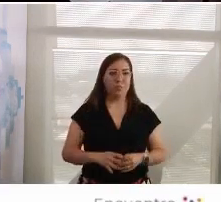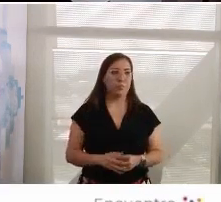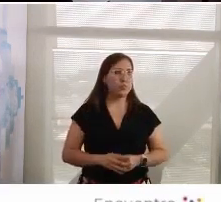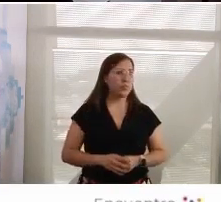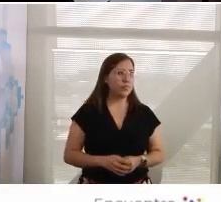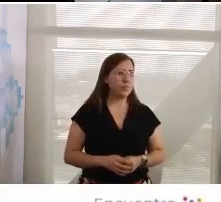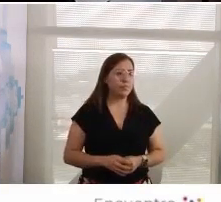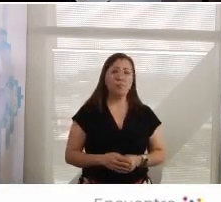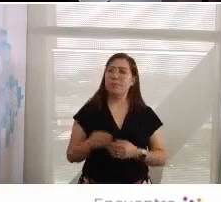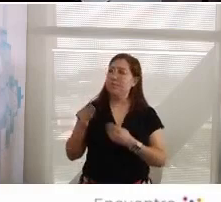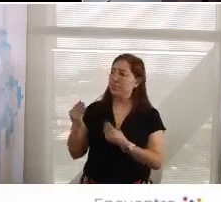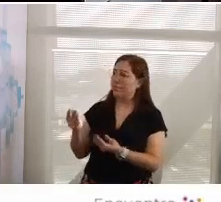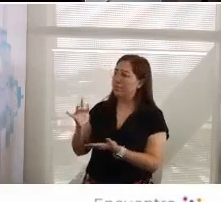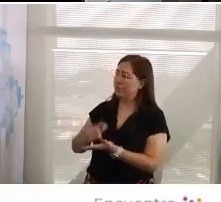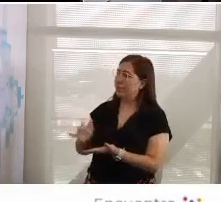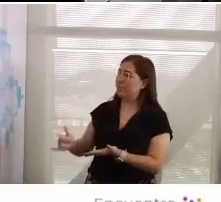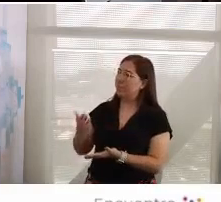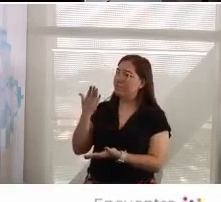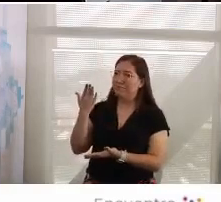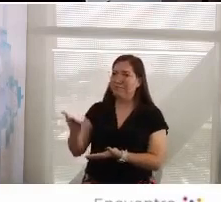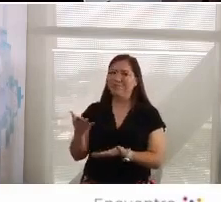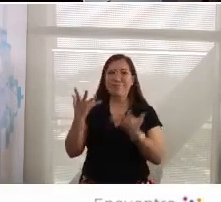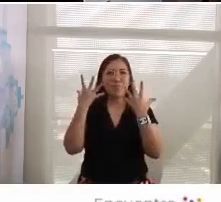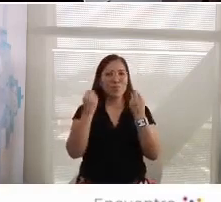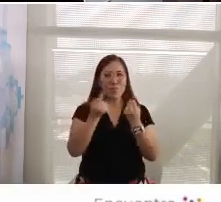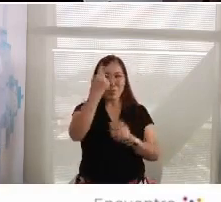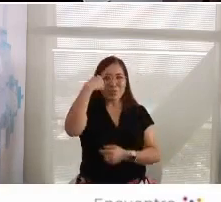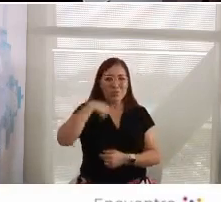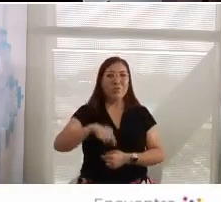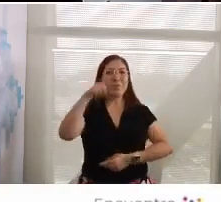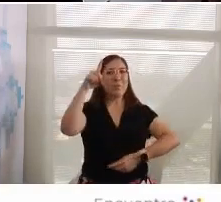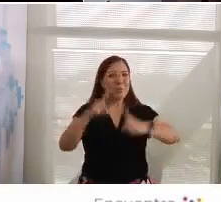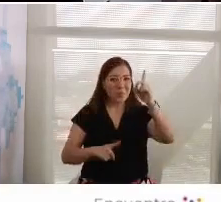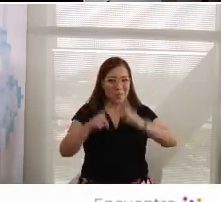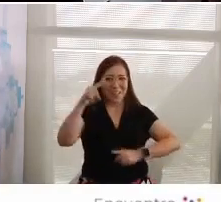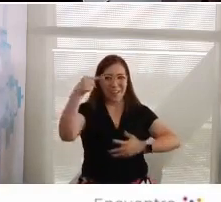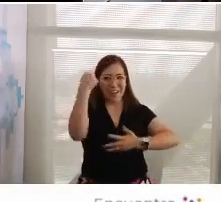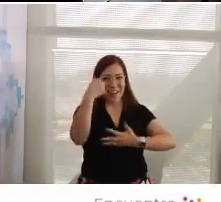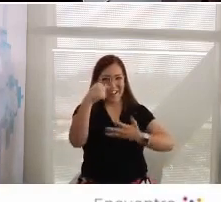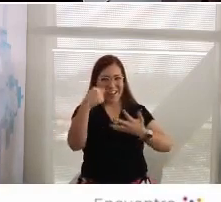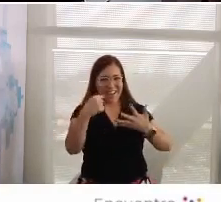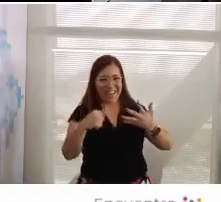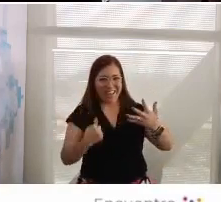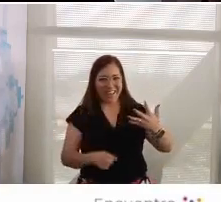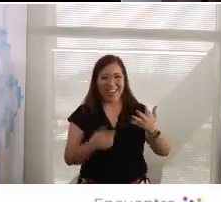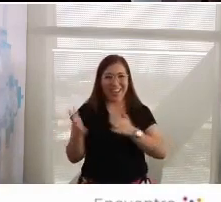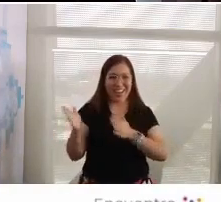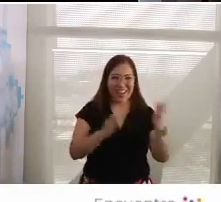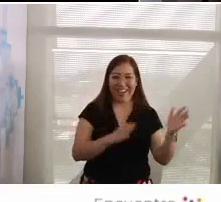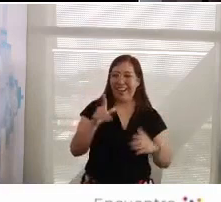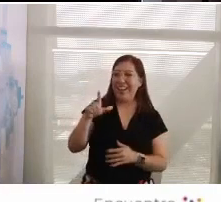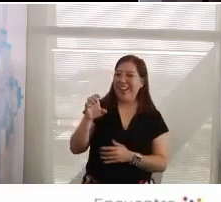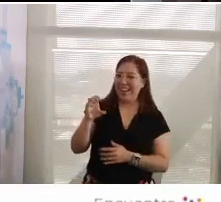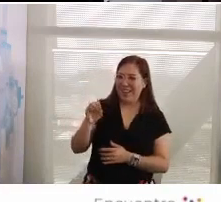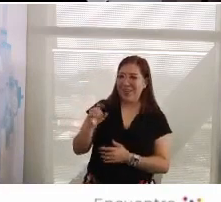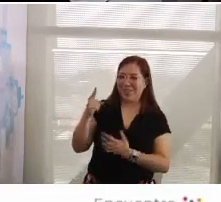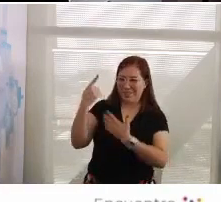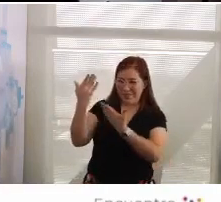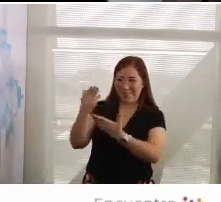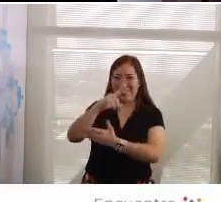Ricardo, mil gracias. Me quedo con tantas dudas, ya apunte algunas. Leo, pasamos contigo y ahorita